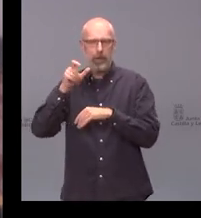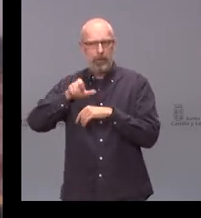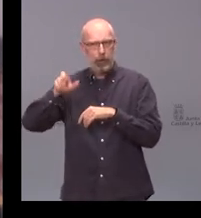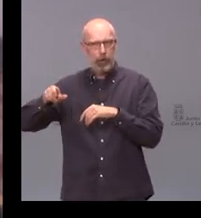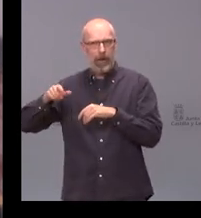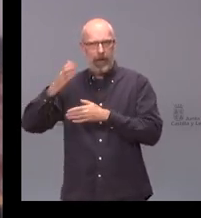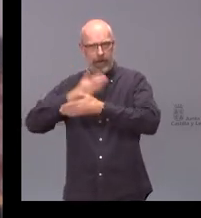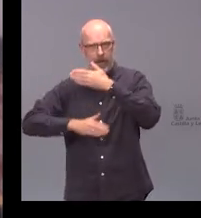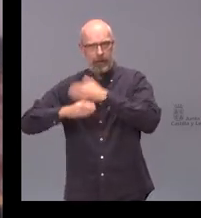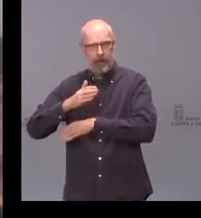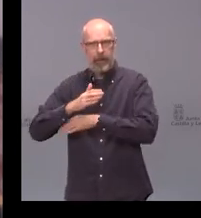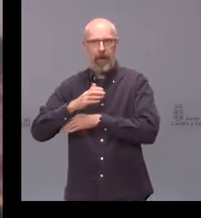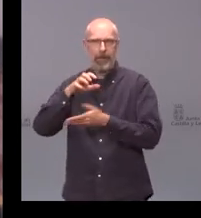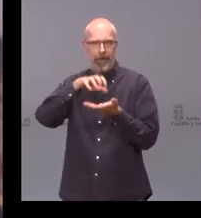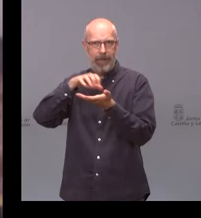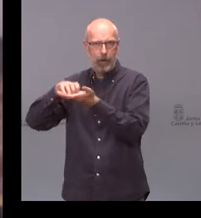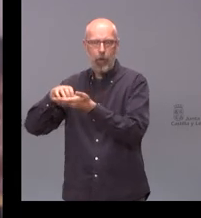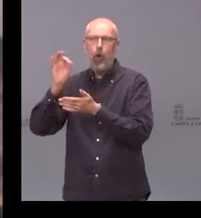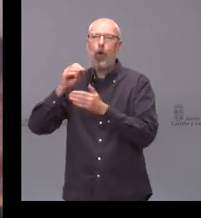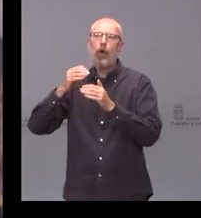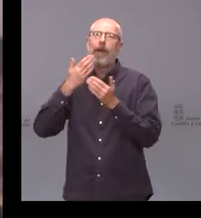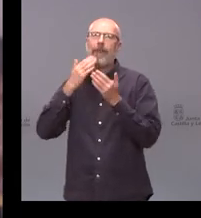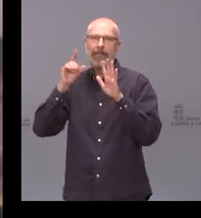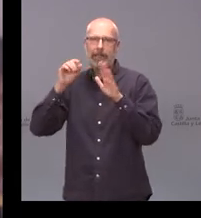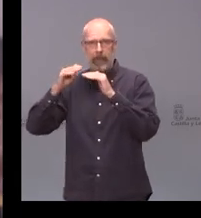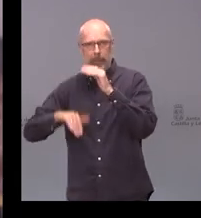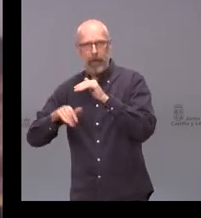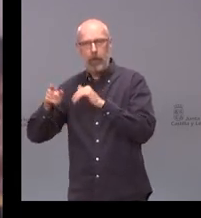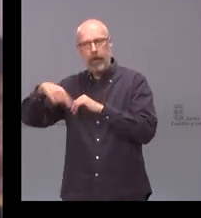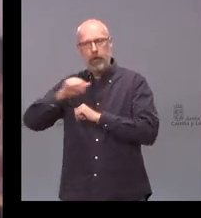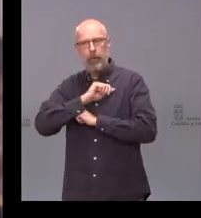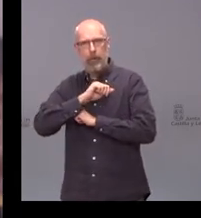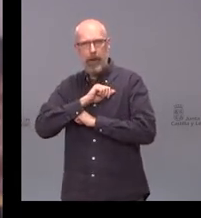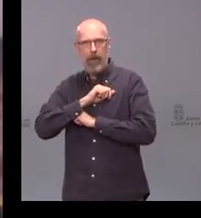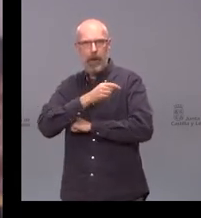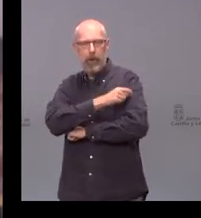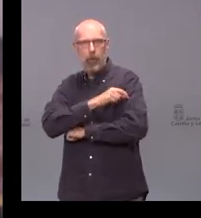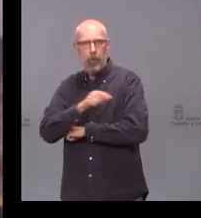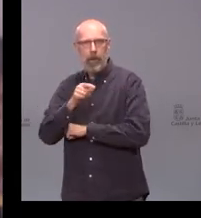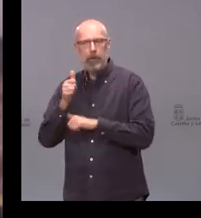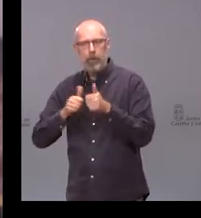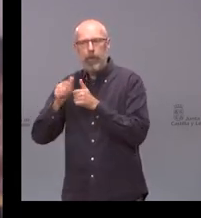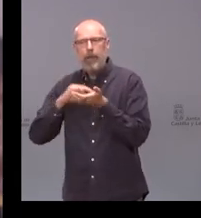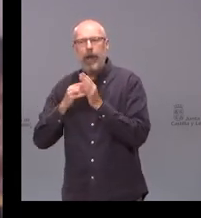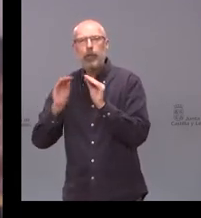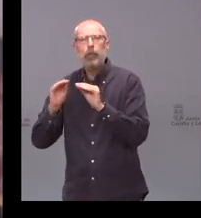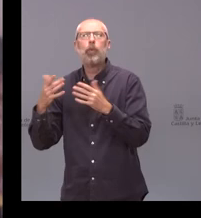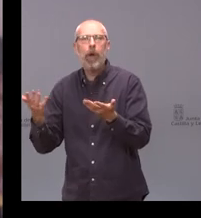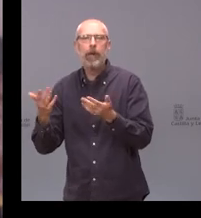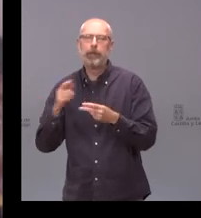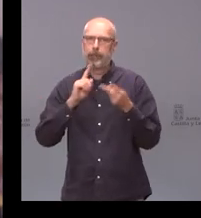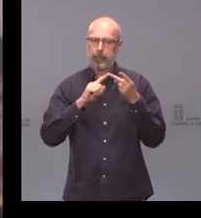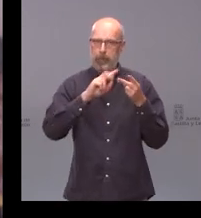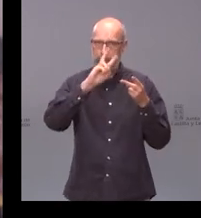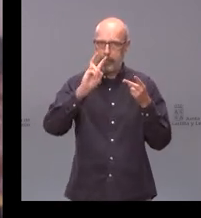discapacidad y menores de los 60 años y que están a la espera de vacunarse esa es la primera pregunta y la segunda siguiendo también en